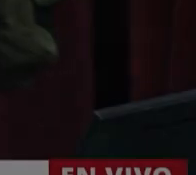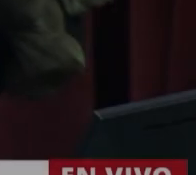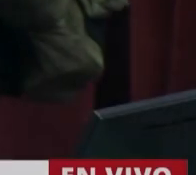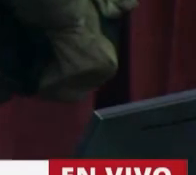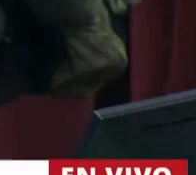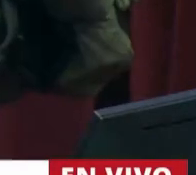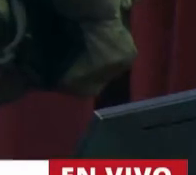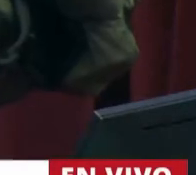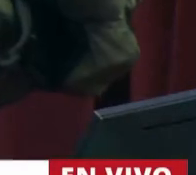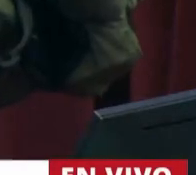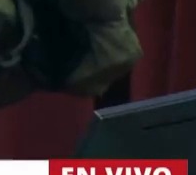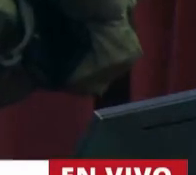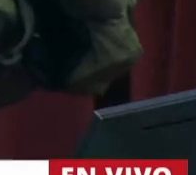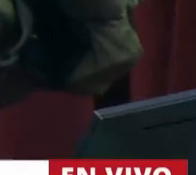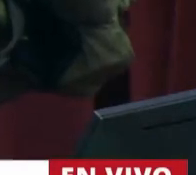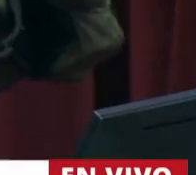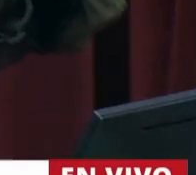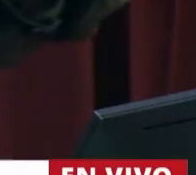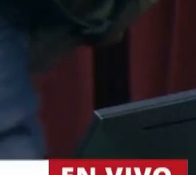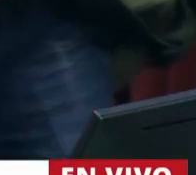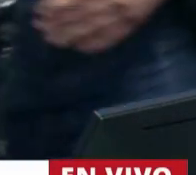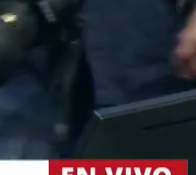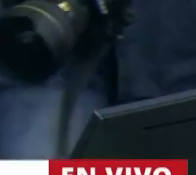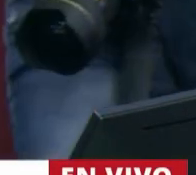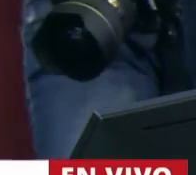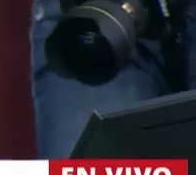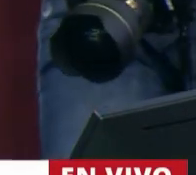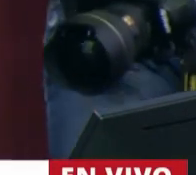Tiene la palabra el diputado Mario Raúl Negri.